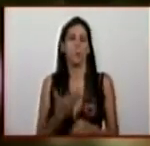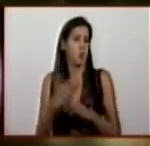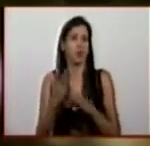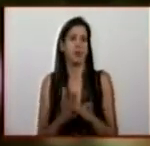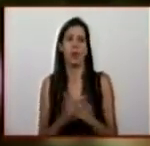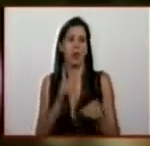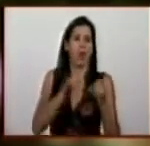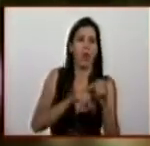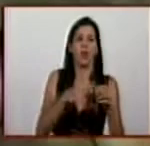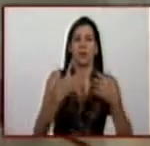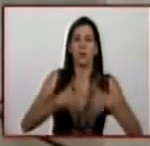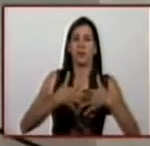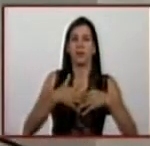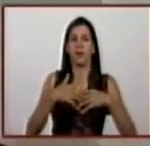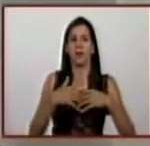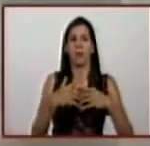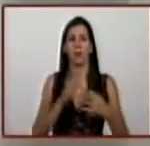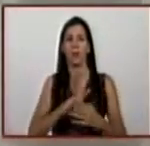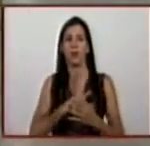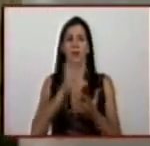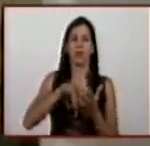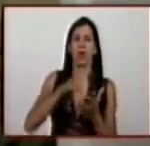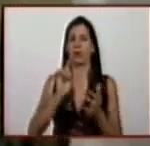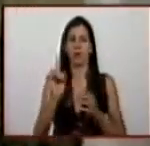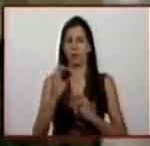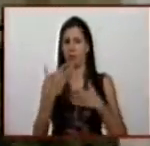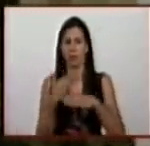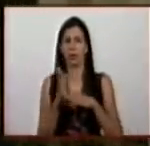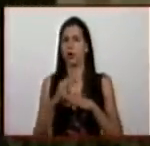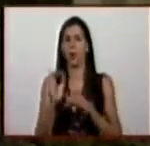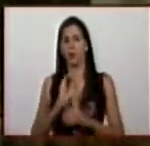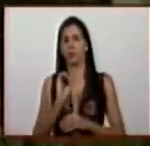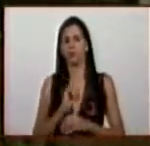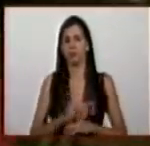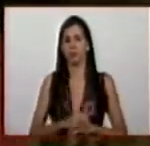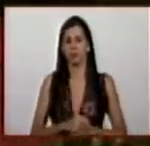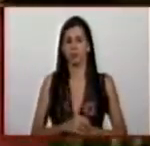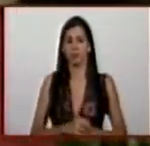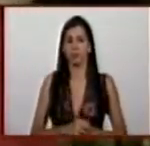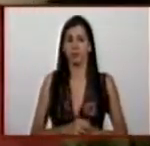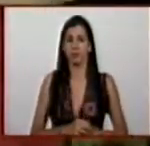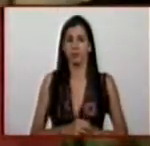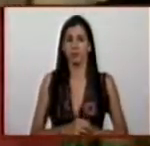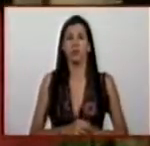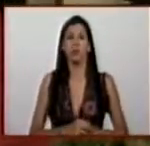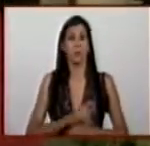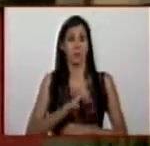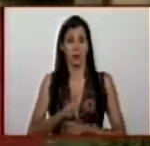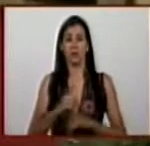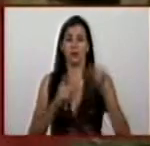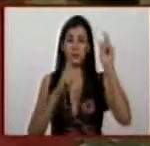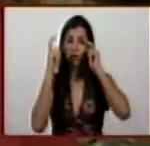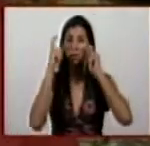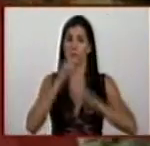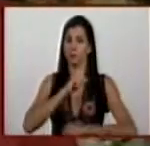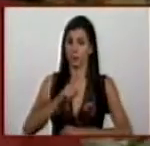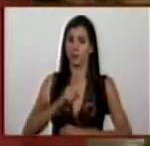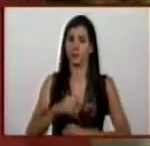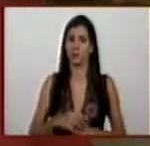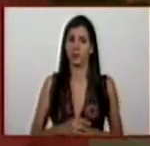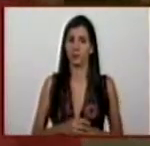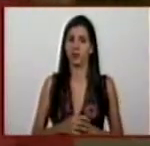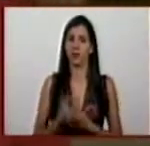estamos ya preparados, ya el Instituto Venezolano de los Seguros Sociales, a mandato de nuestro presidente, de nuestro presidente Chávez,